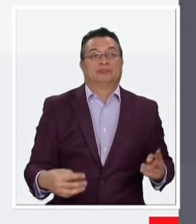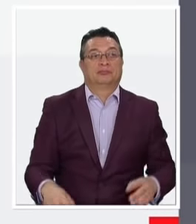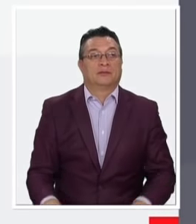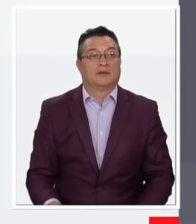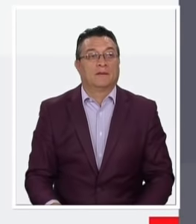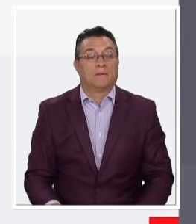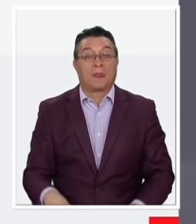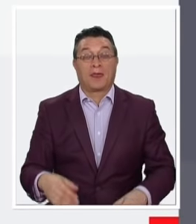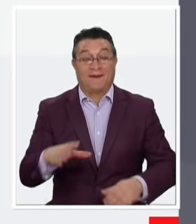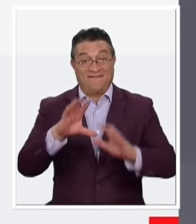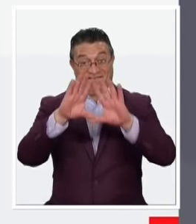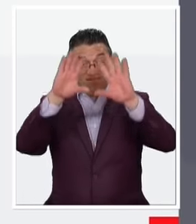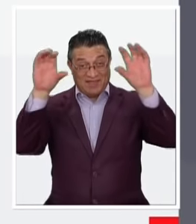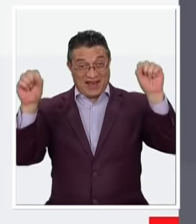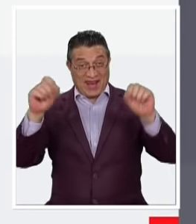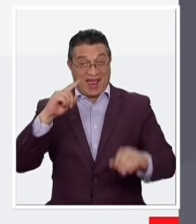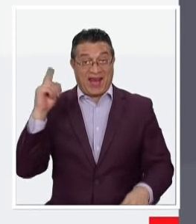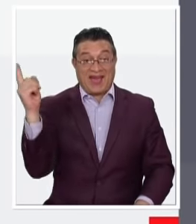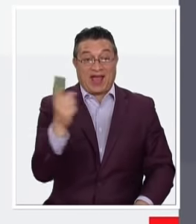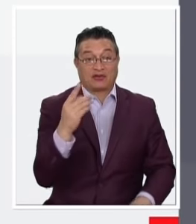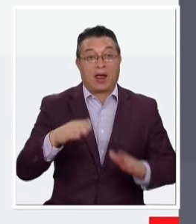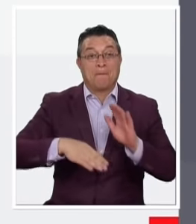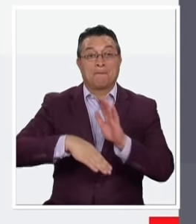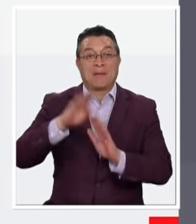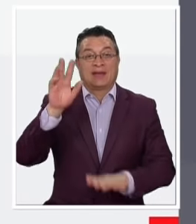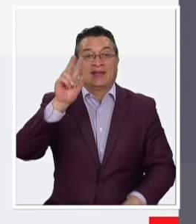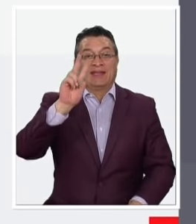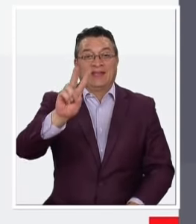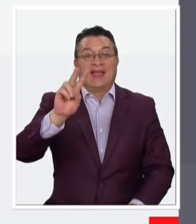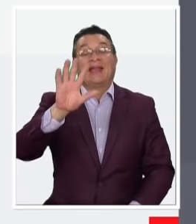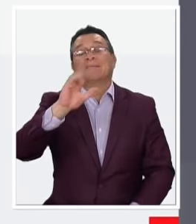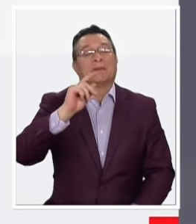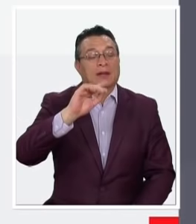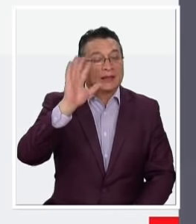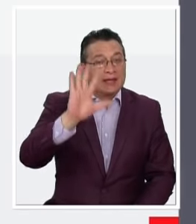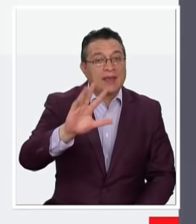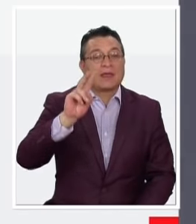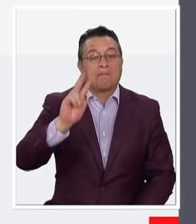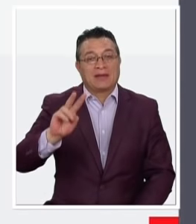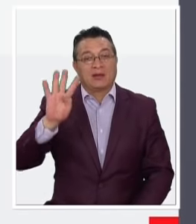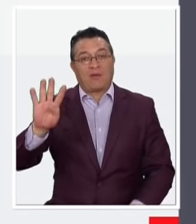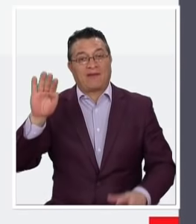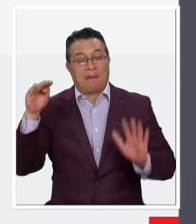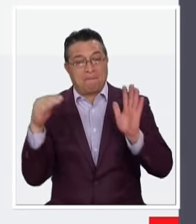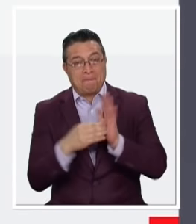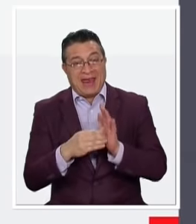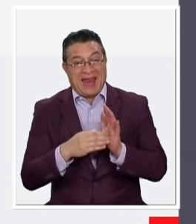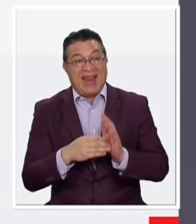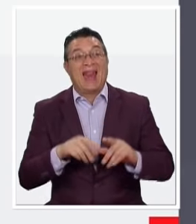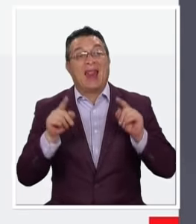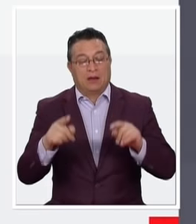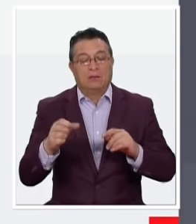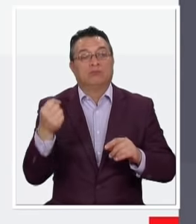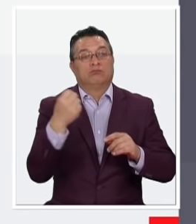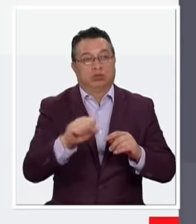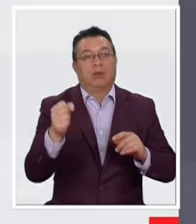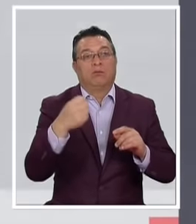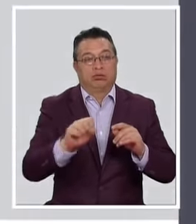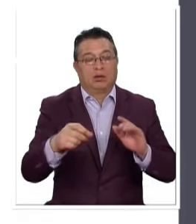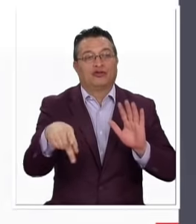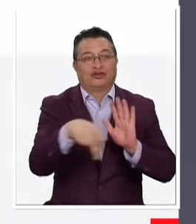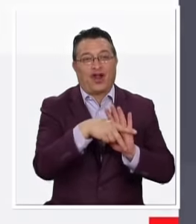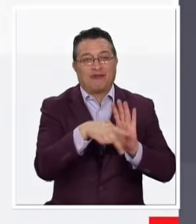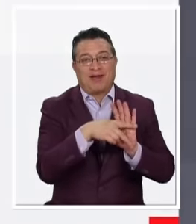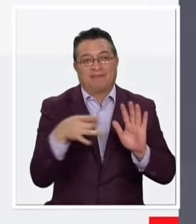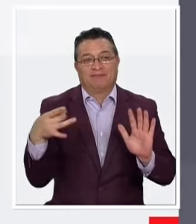datos De la Fiscalía Nacional Más de 529 mil Personas Han sido imputadas Por infringir Normas sanitarias